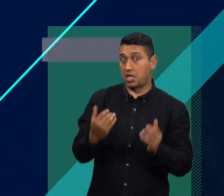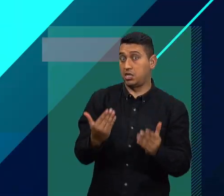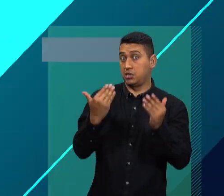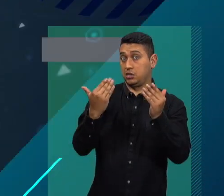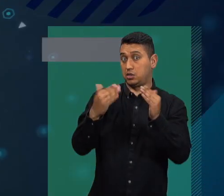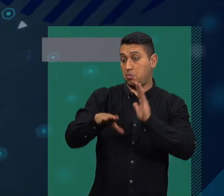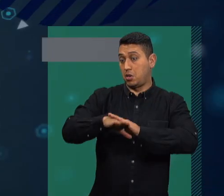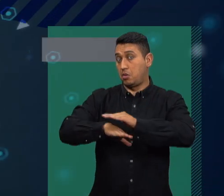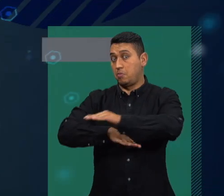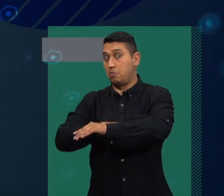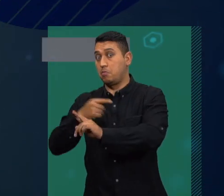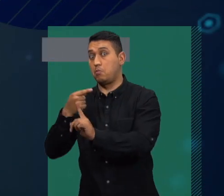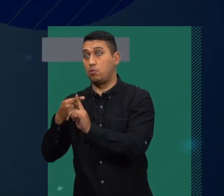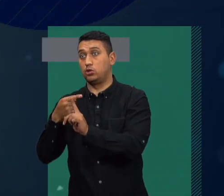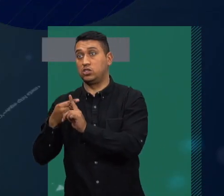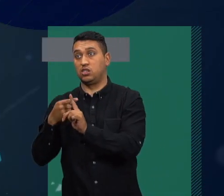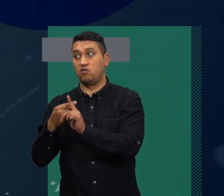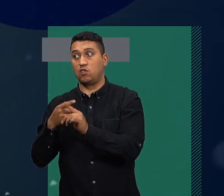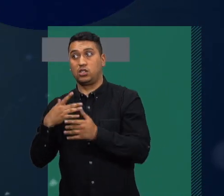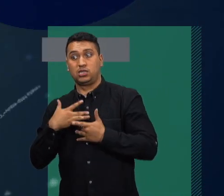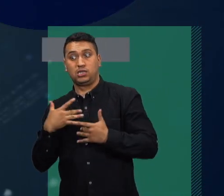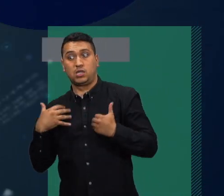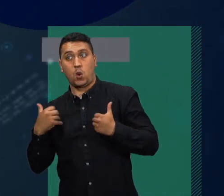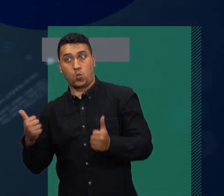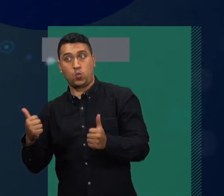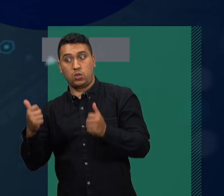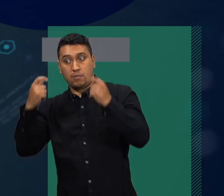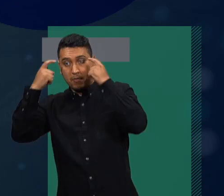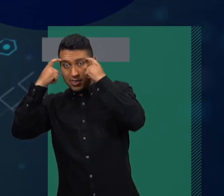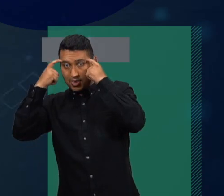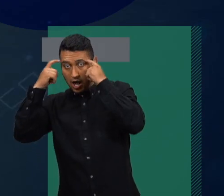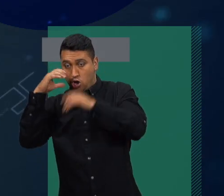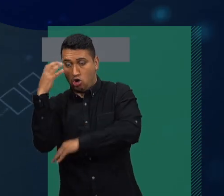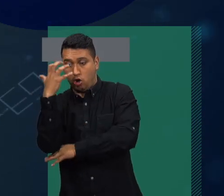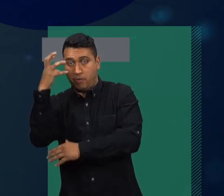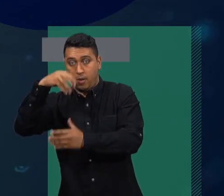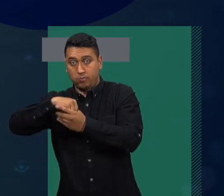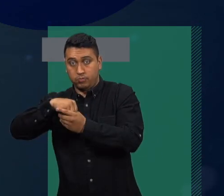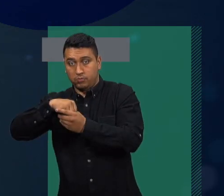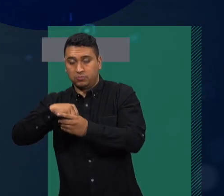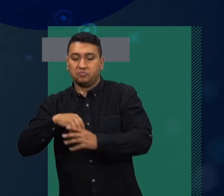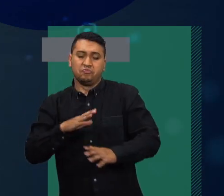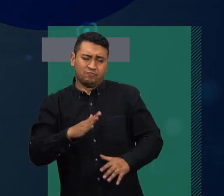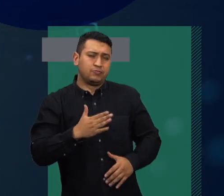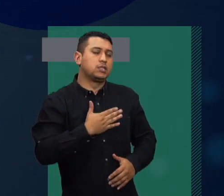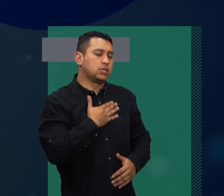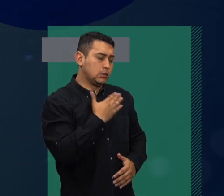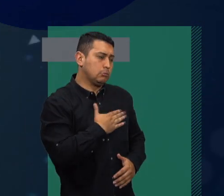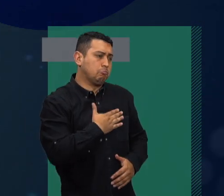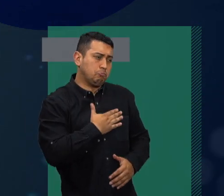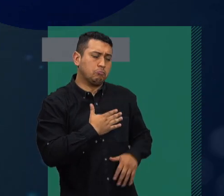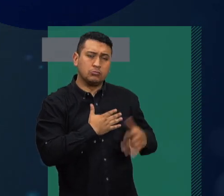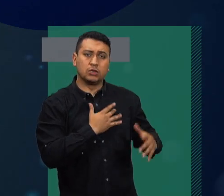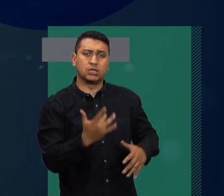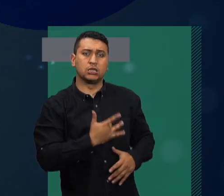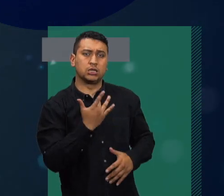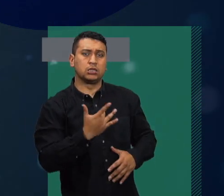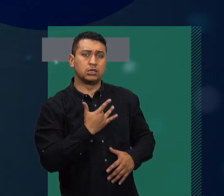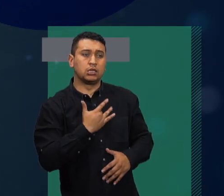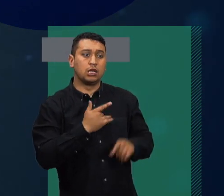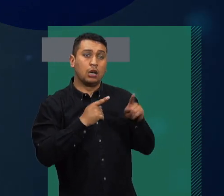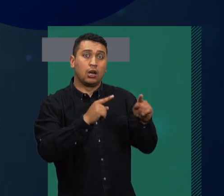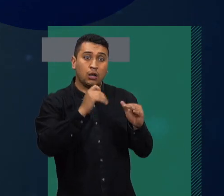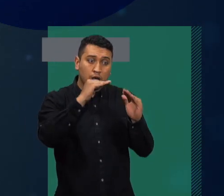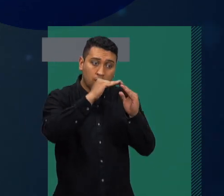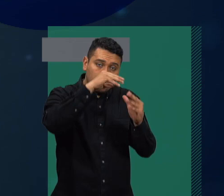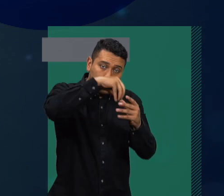Colombia? Yo creo que el confinamiento sí ha puesto sobre la mesa un poco más el tema y sobre todo ha confrontado a muchas